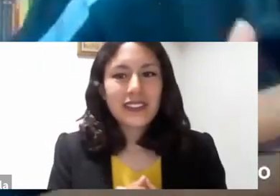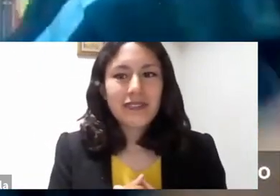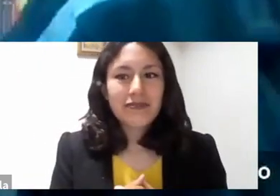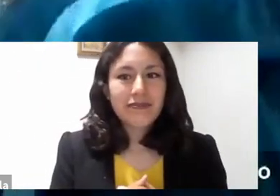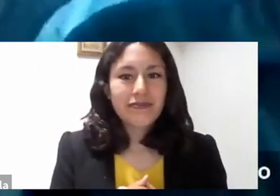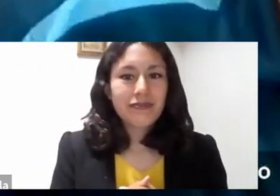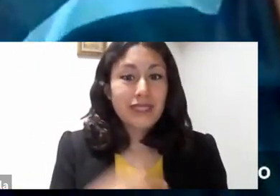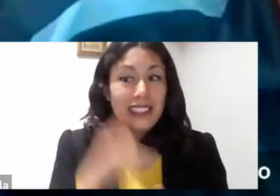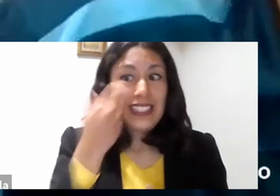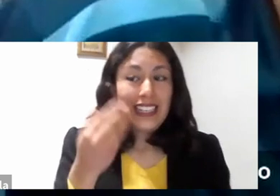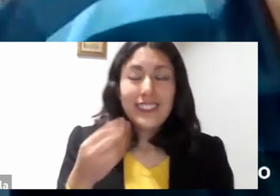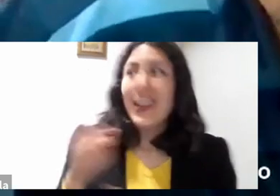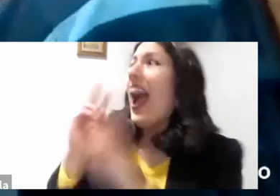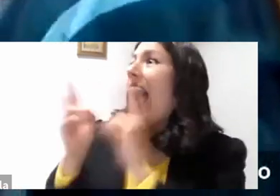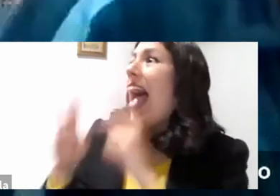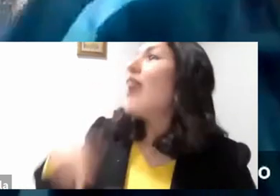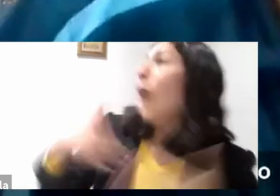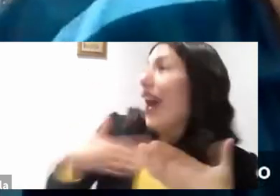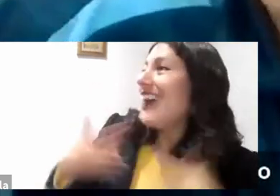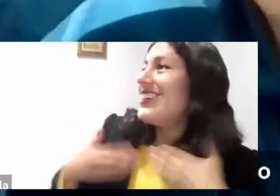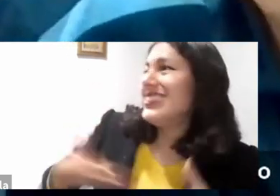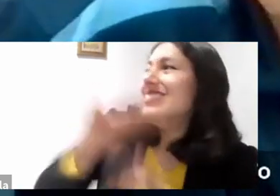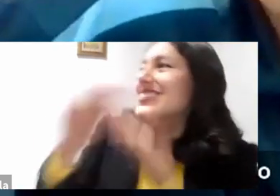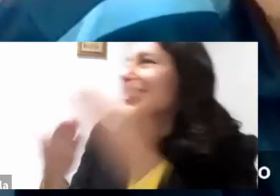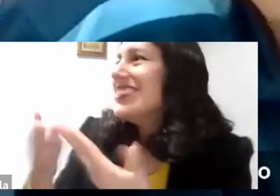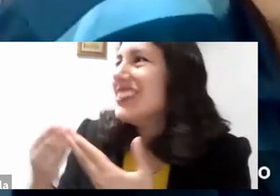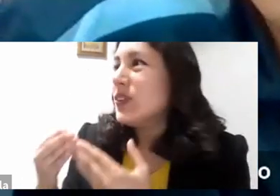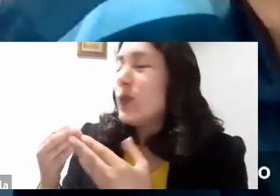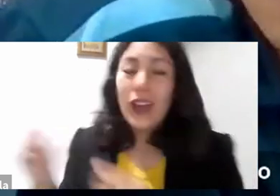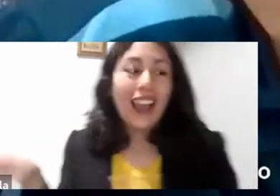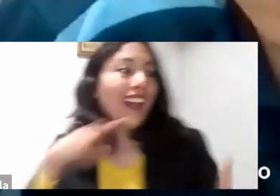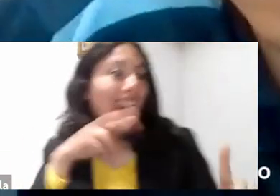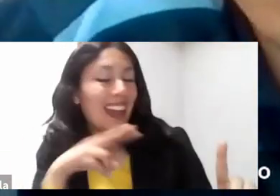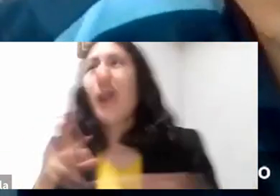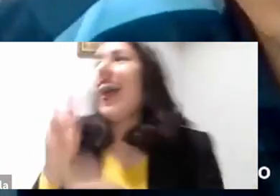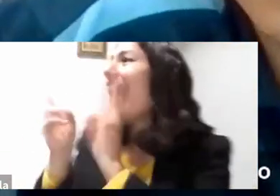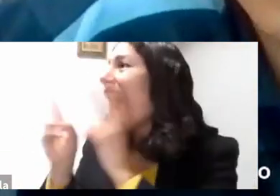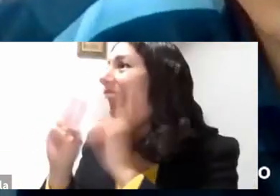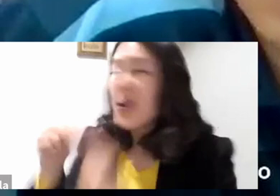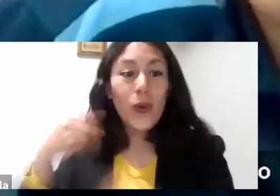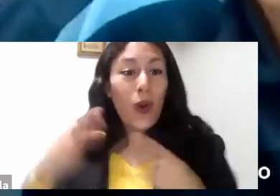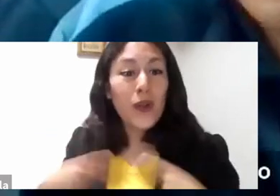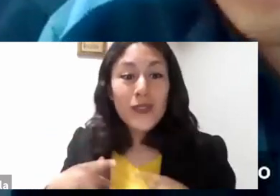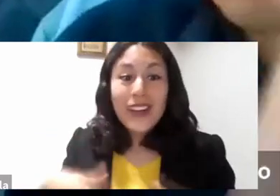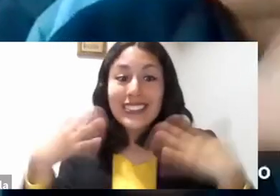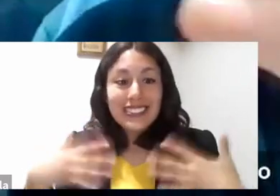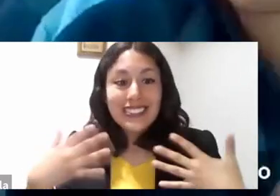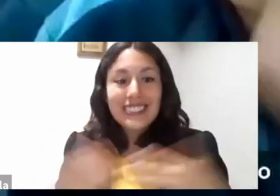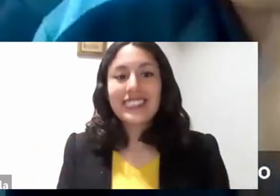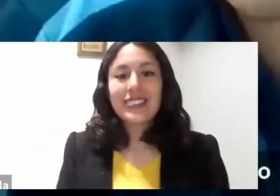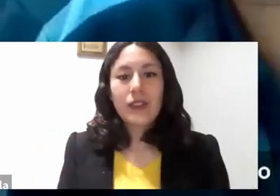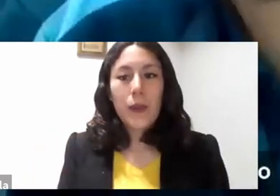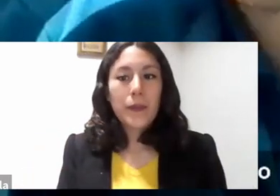no se puede contener y quiere compartir eso que ve con otros. Especialmente aquellos